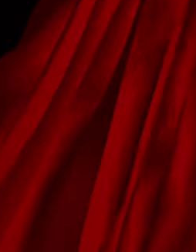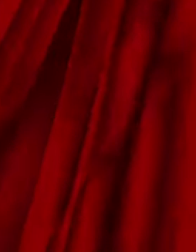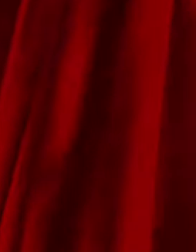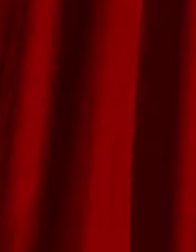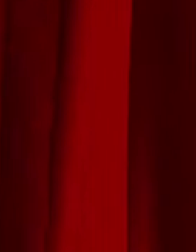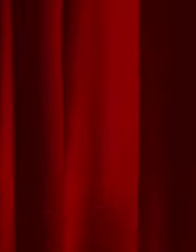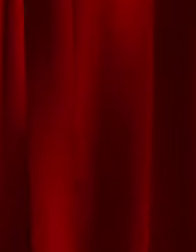Que se pague por eso.